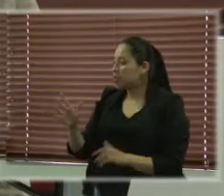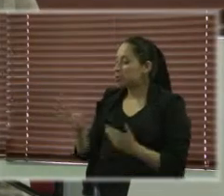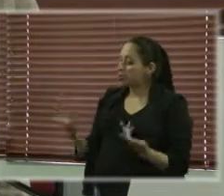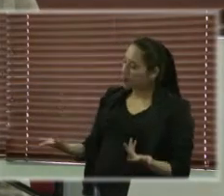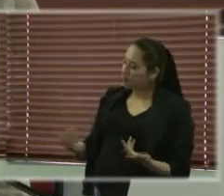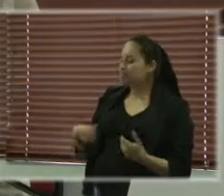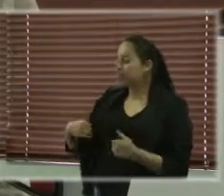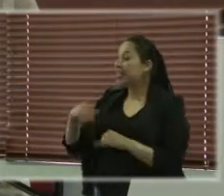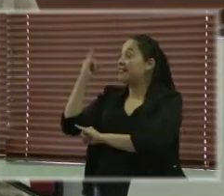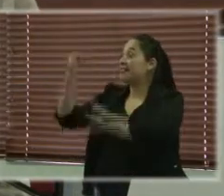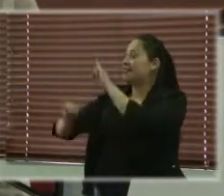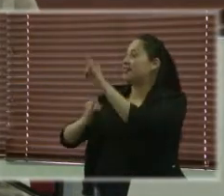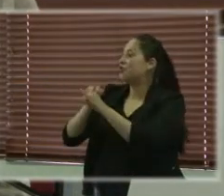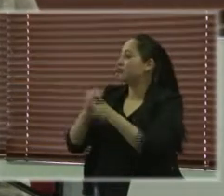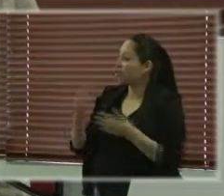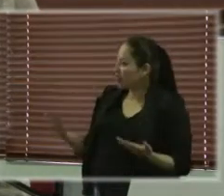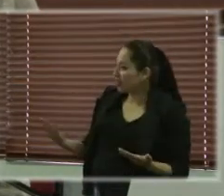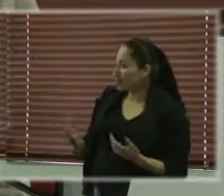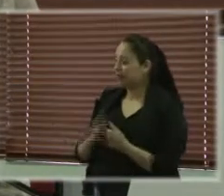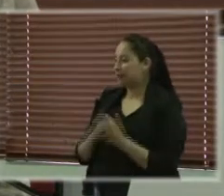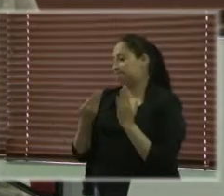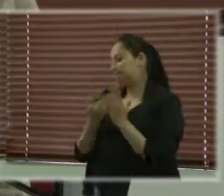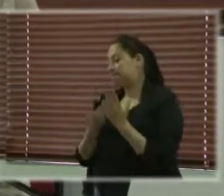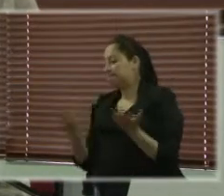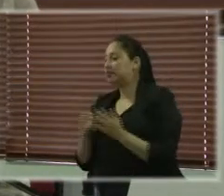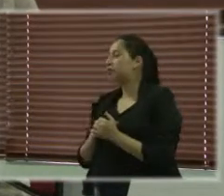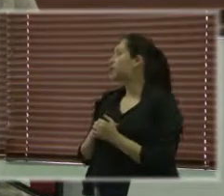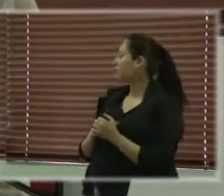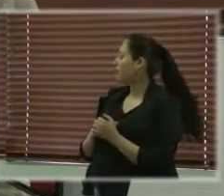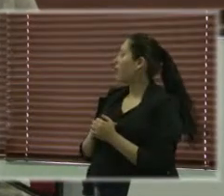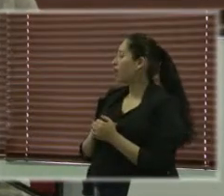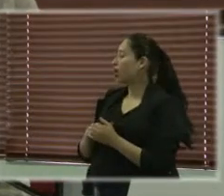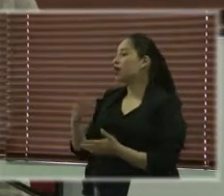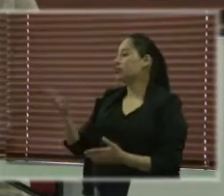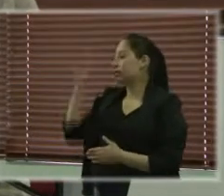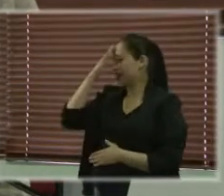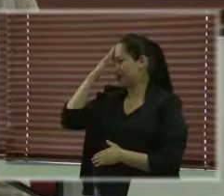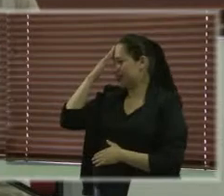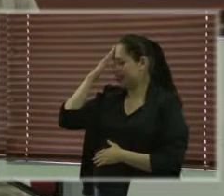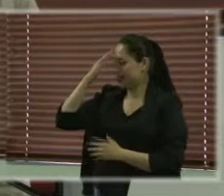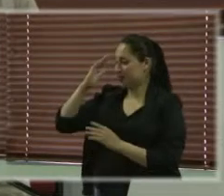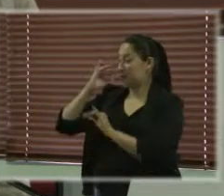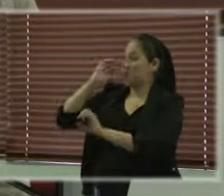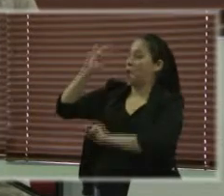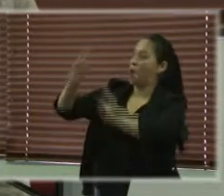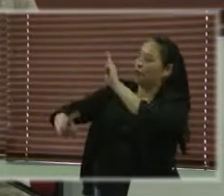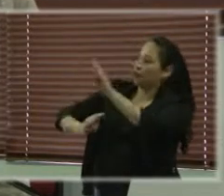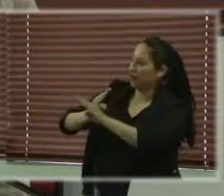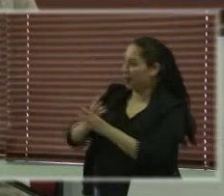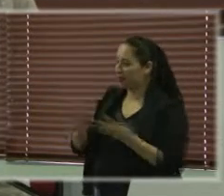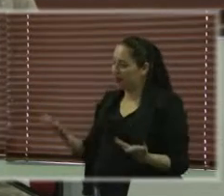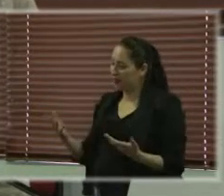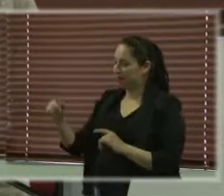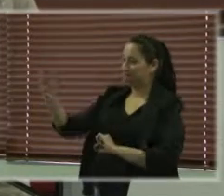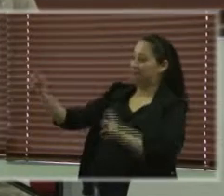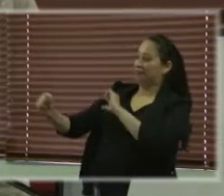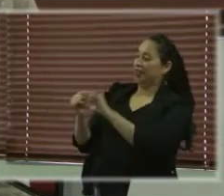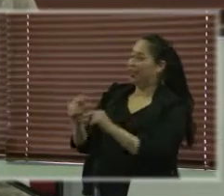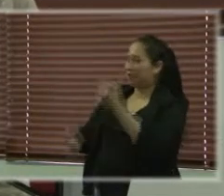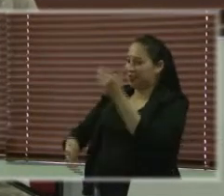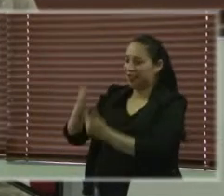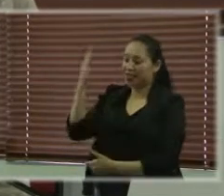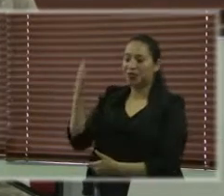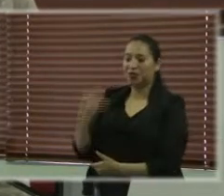fueron seis semanas en las que alrededor del mundo se podían enviar experiencias, recibimos al principio muy